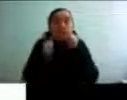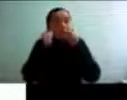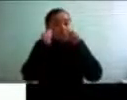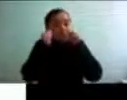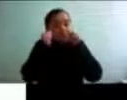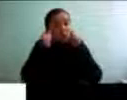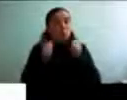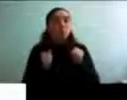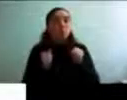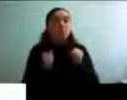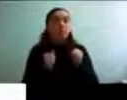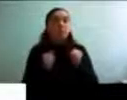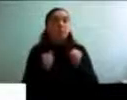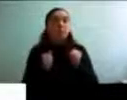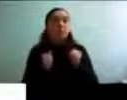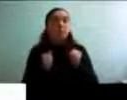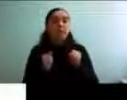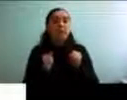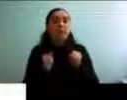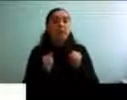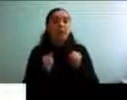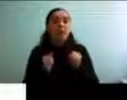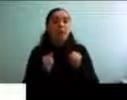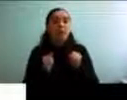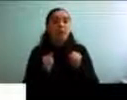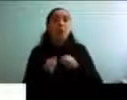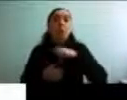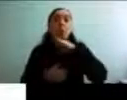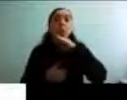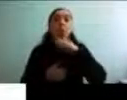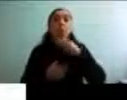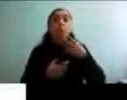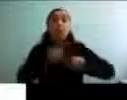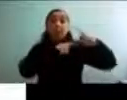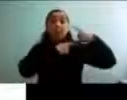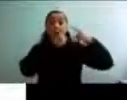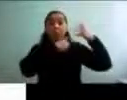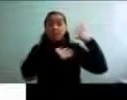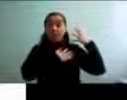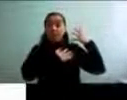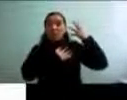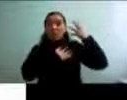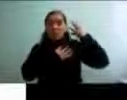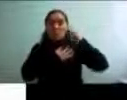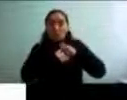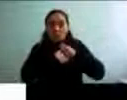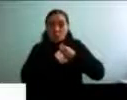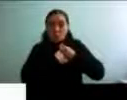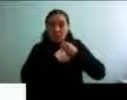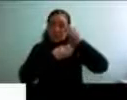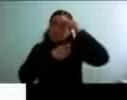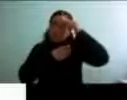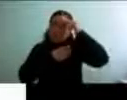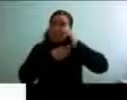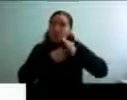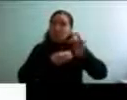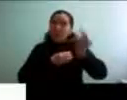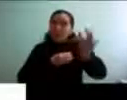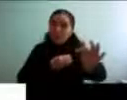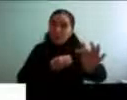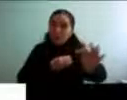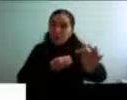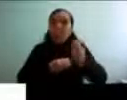solo de hacer uso de nuestra historia, ¿no? Para proyectar para adelante, sino que también